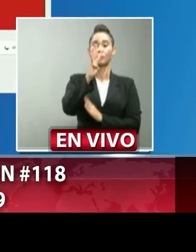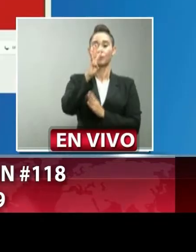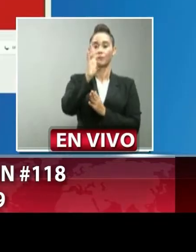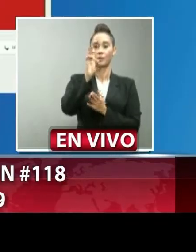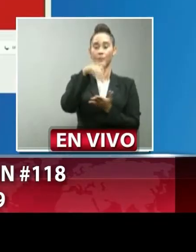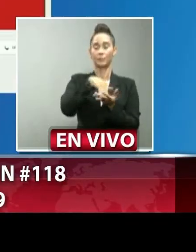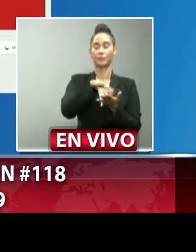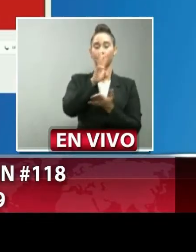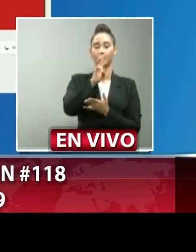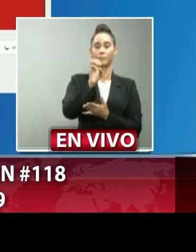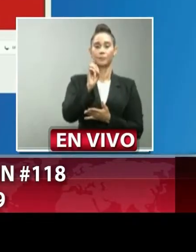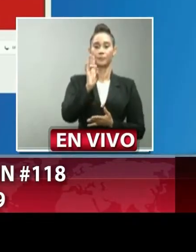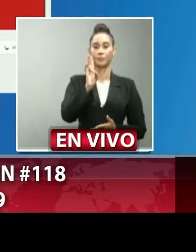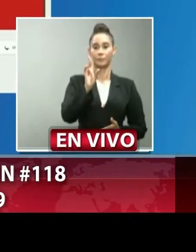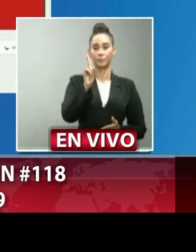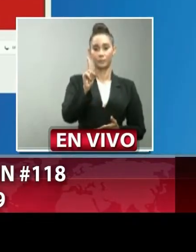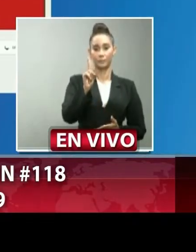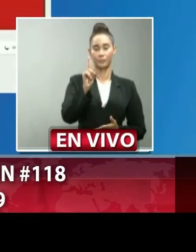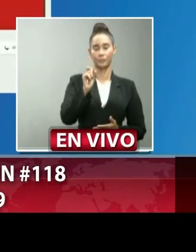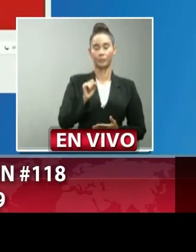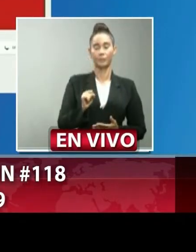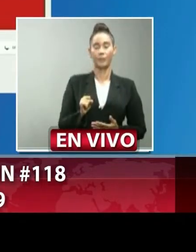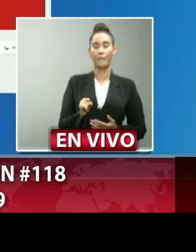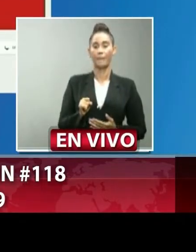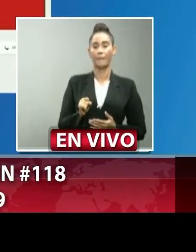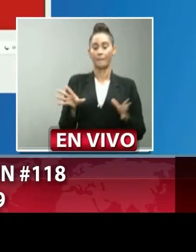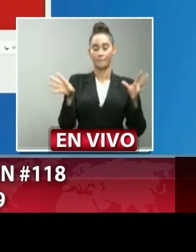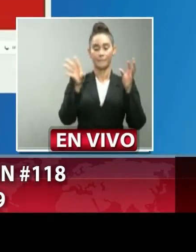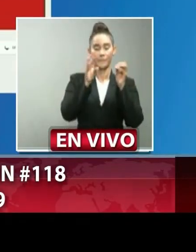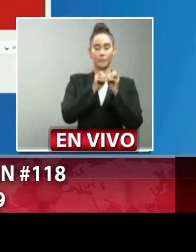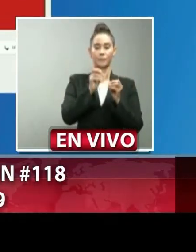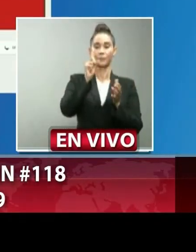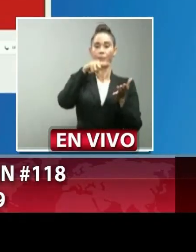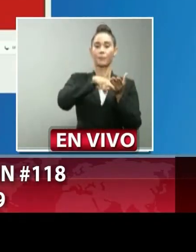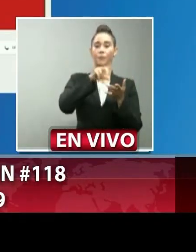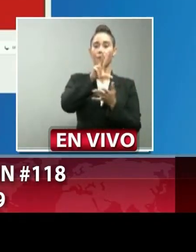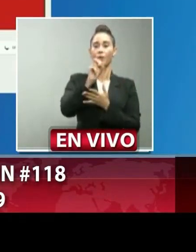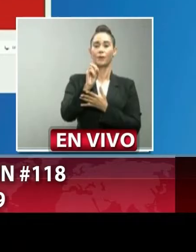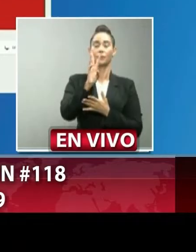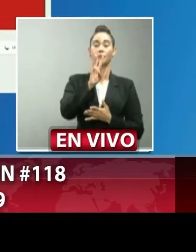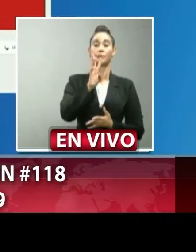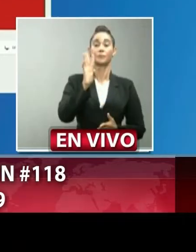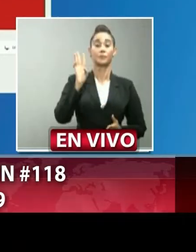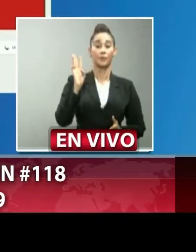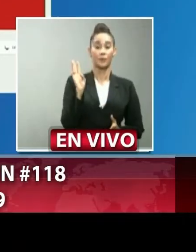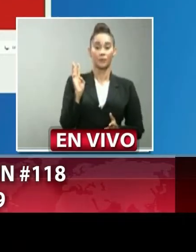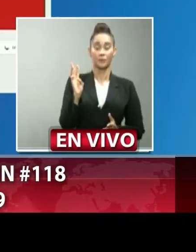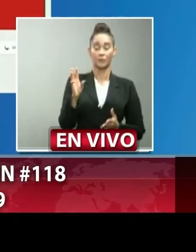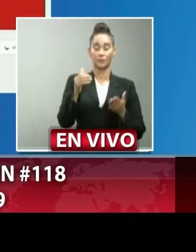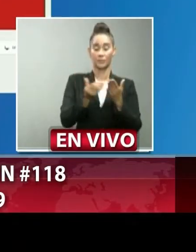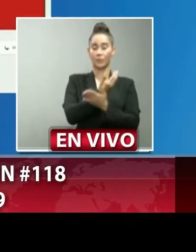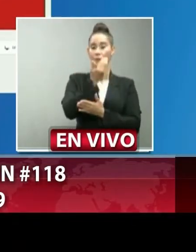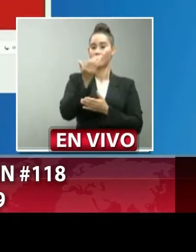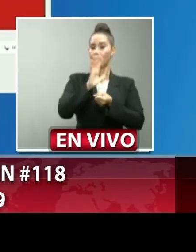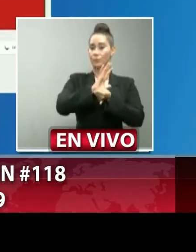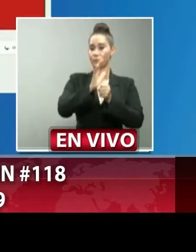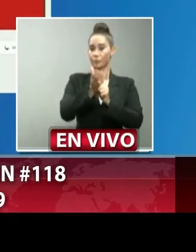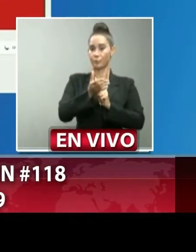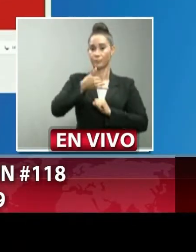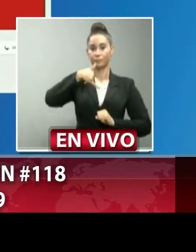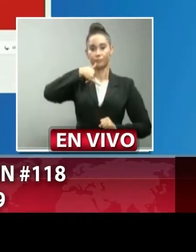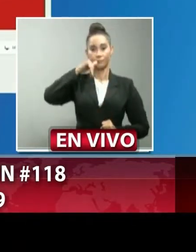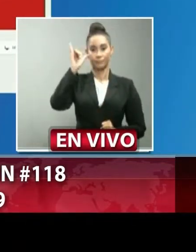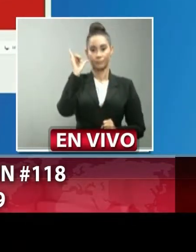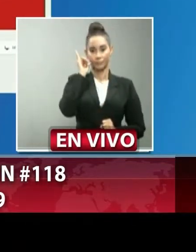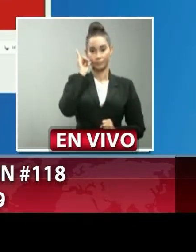.671 con un total de 1.366 nuevos casos en el día de